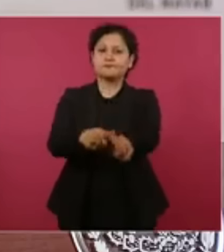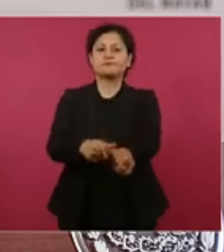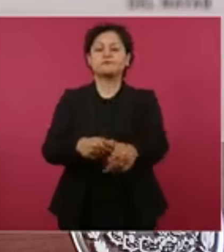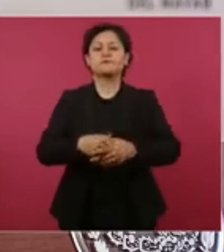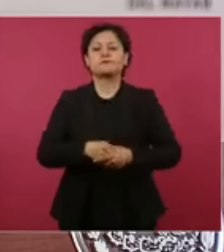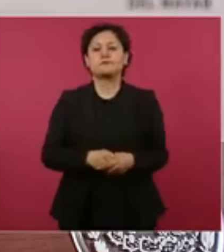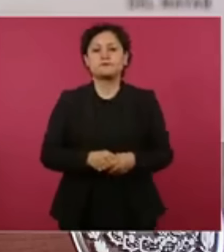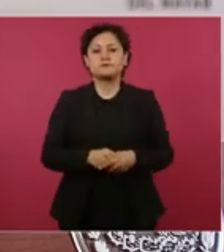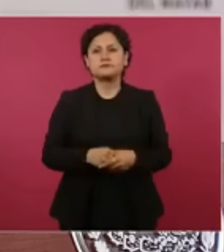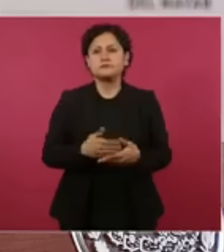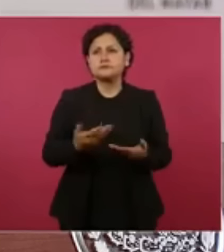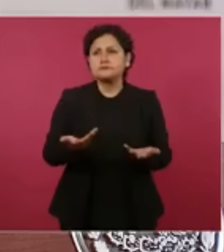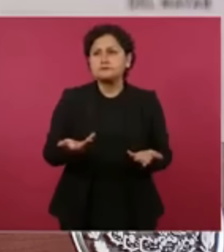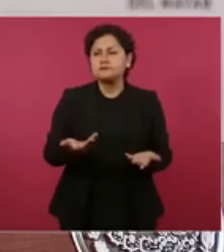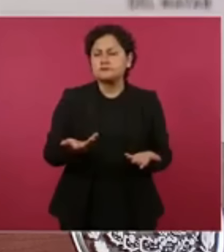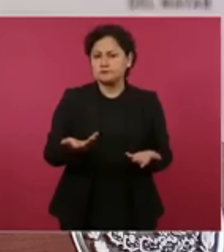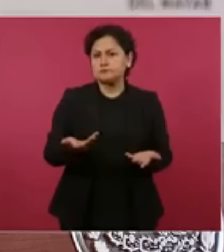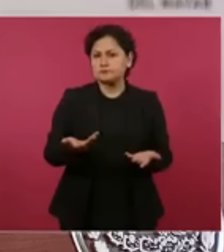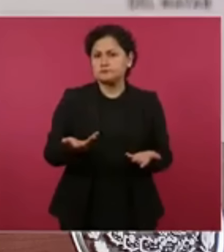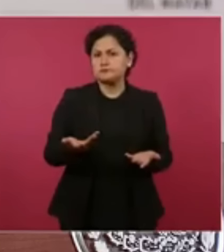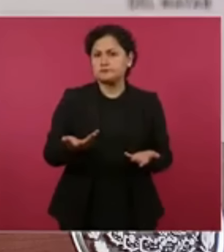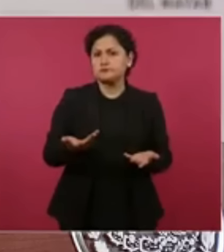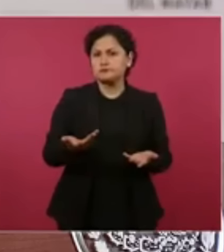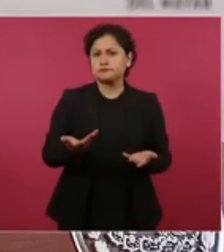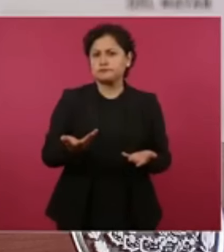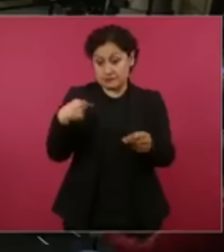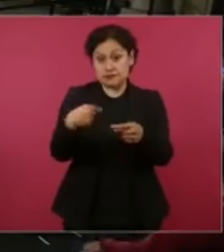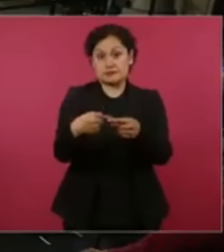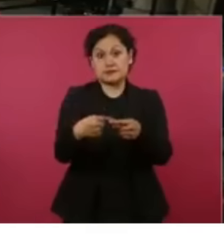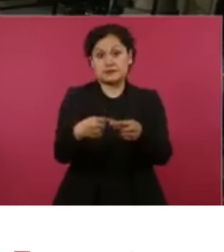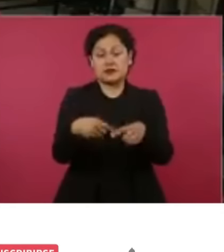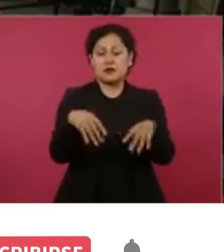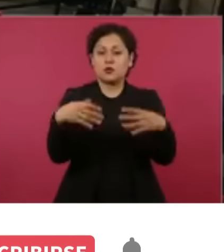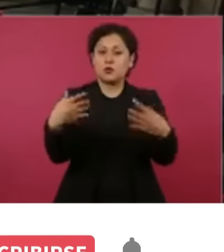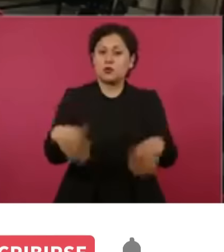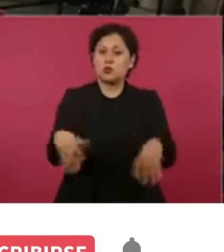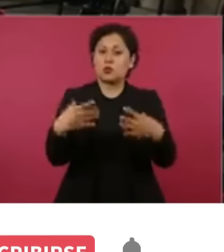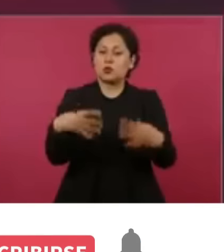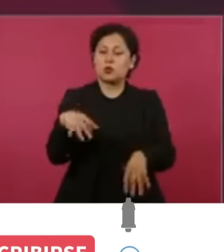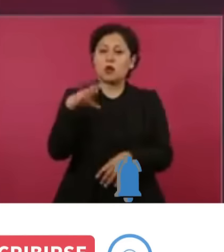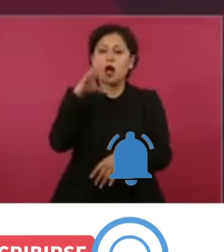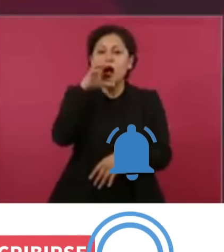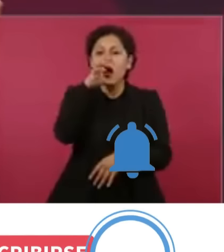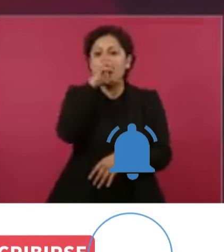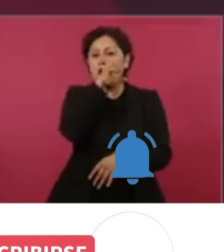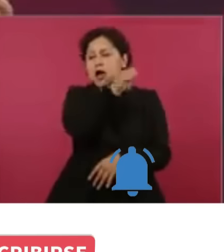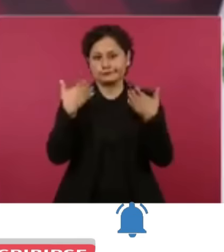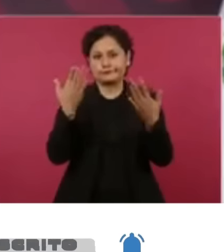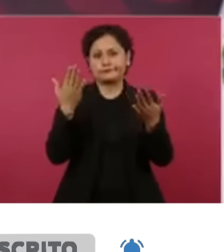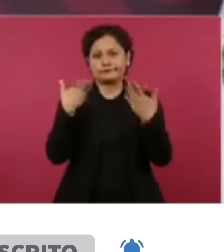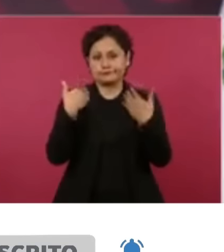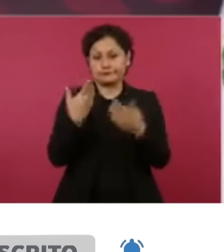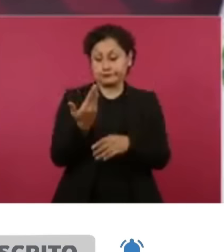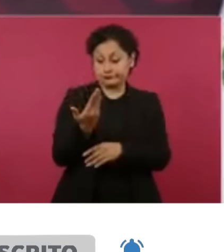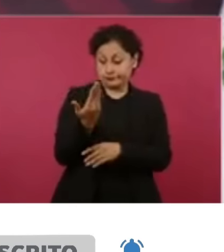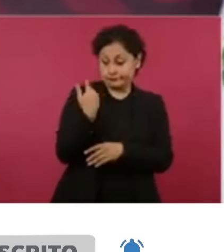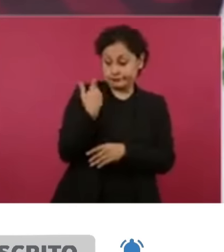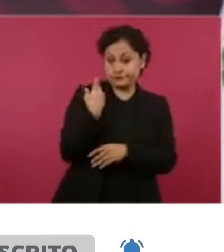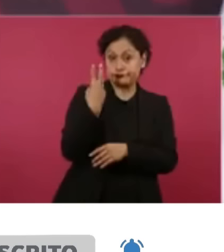llevamos como 10 días con bastante calor y hubieron 3 días que